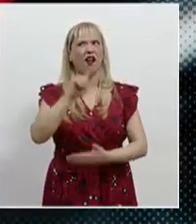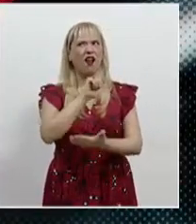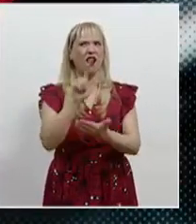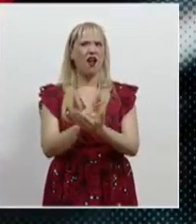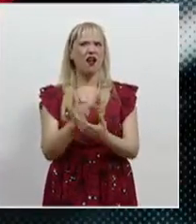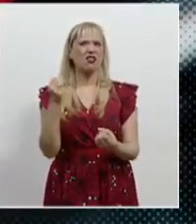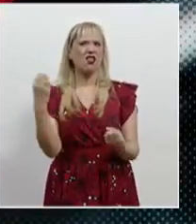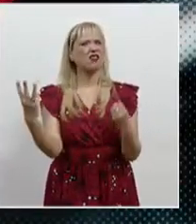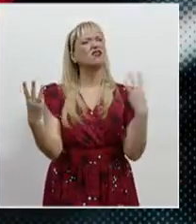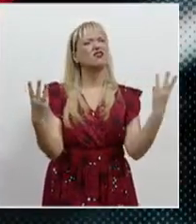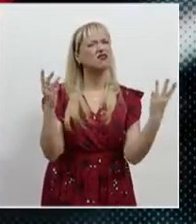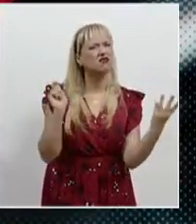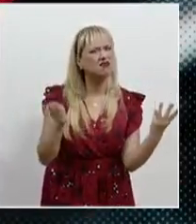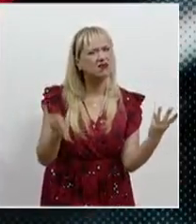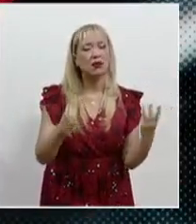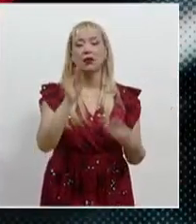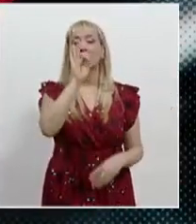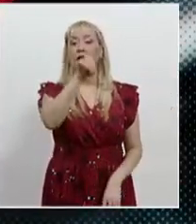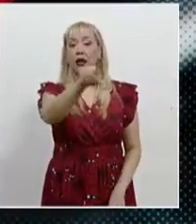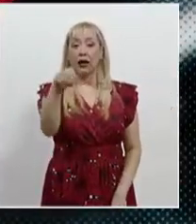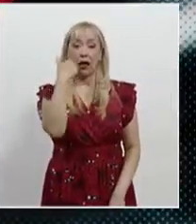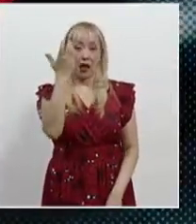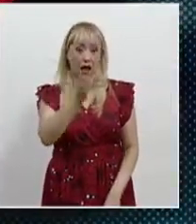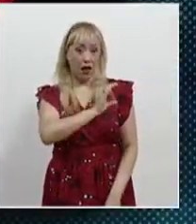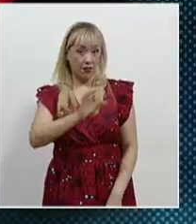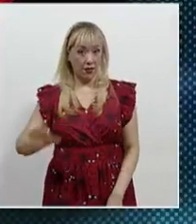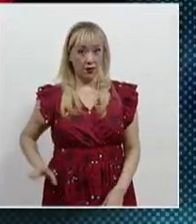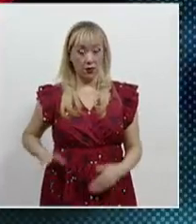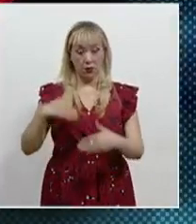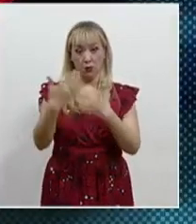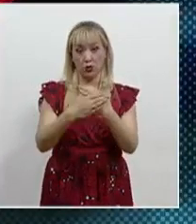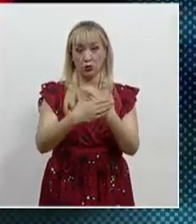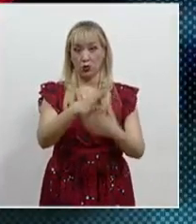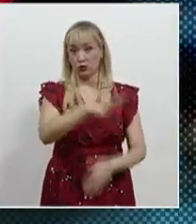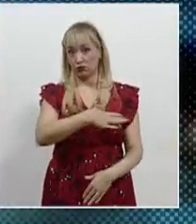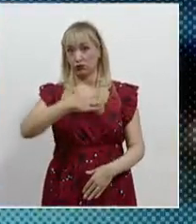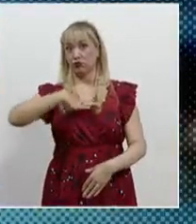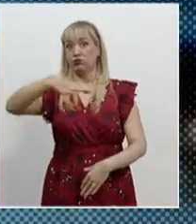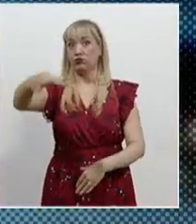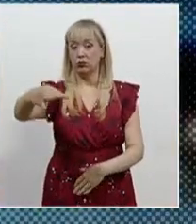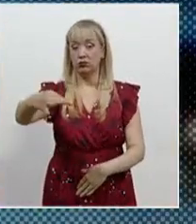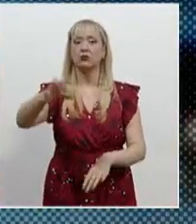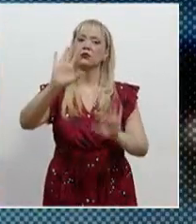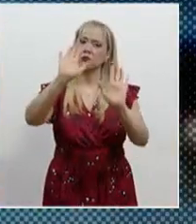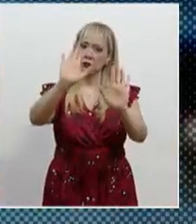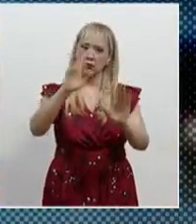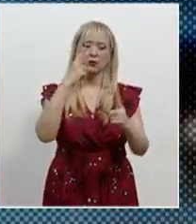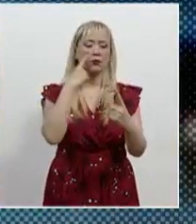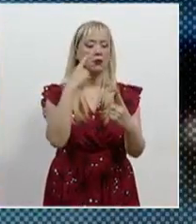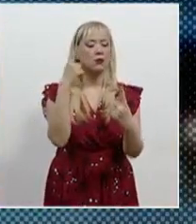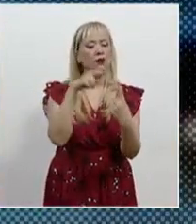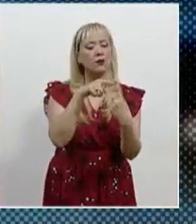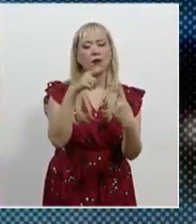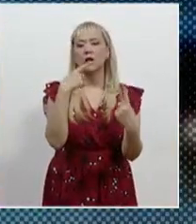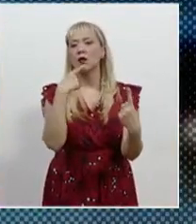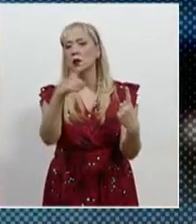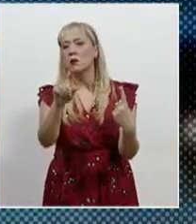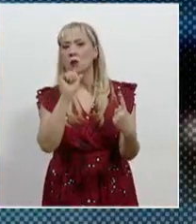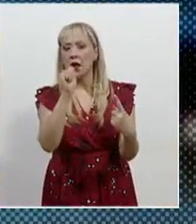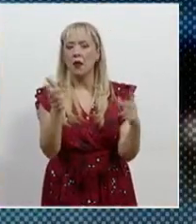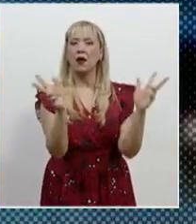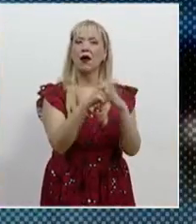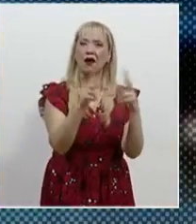para garantizar que quienes aspiren a ser candidatos en los próximos procesos electorales no tengan denuncias por violencia familiar,